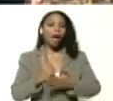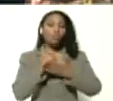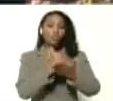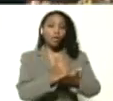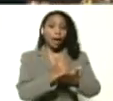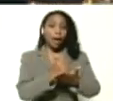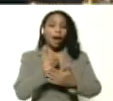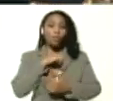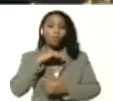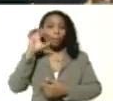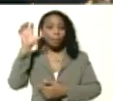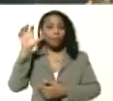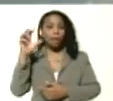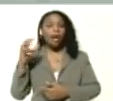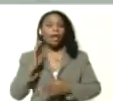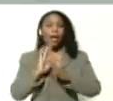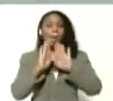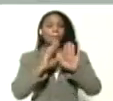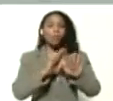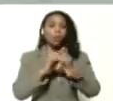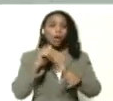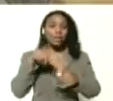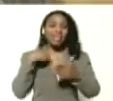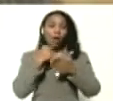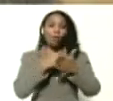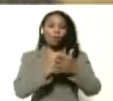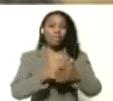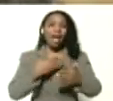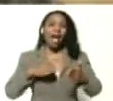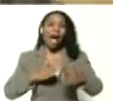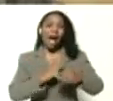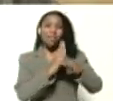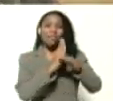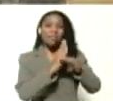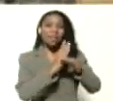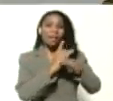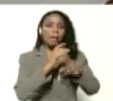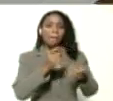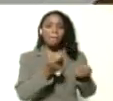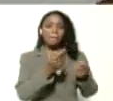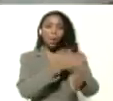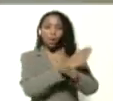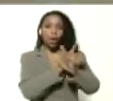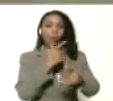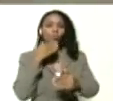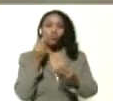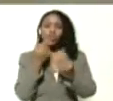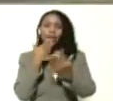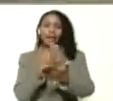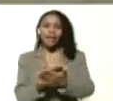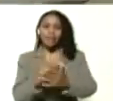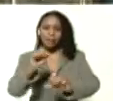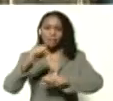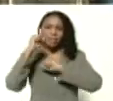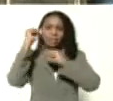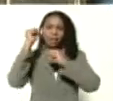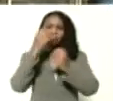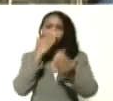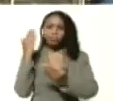nuestra patria y para aportar en esta lucha anti bloqueo señor presidente muchas gracias señor presidente venceremos